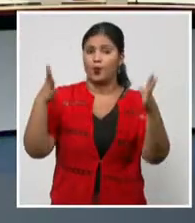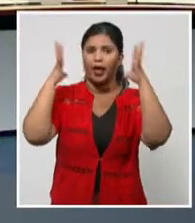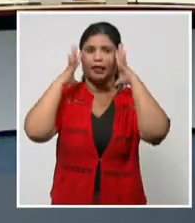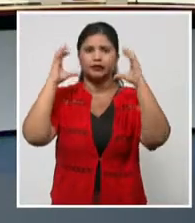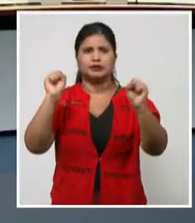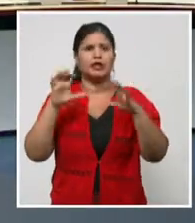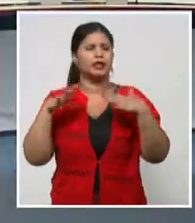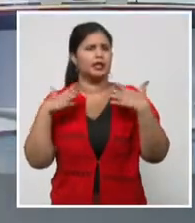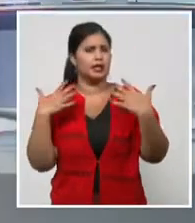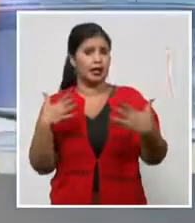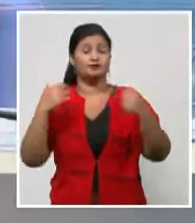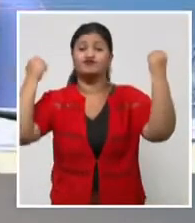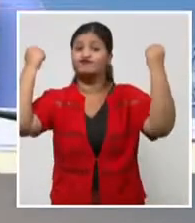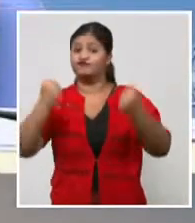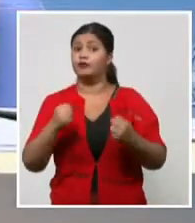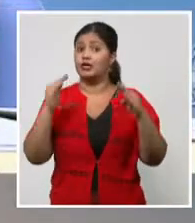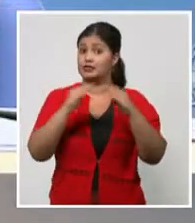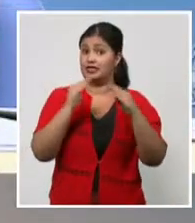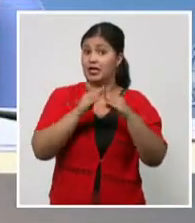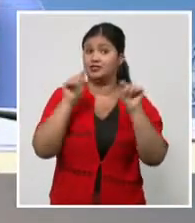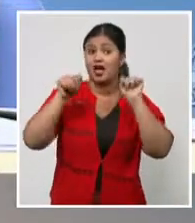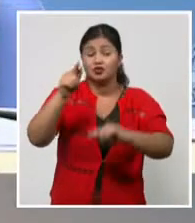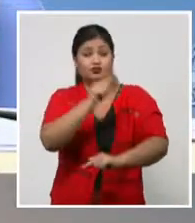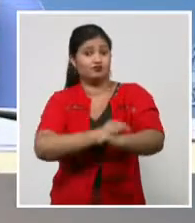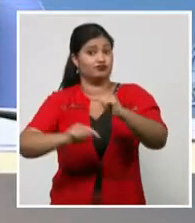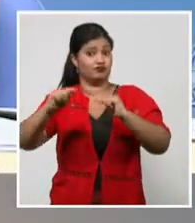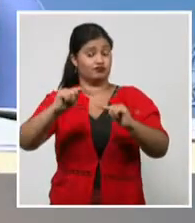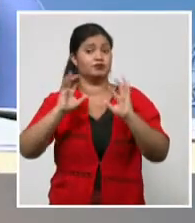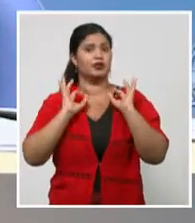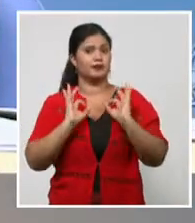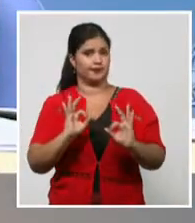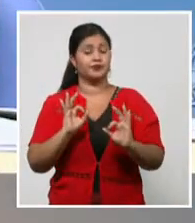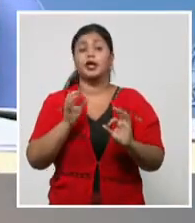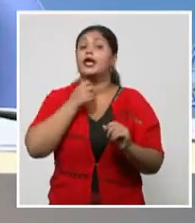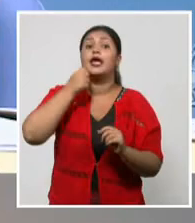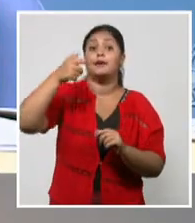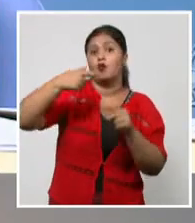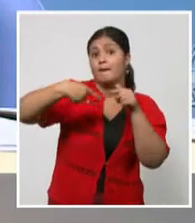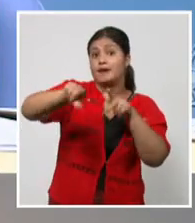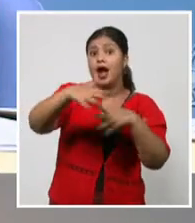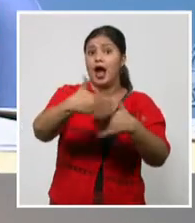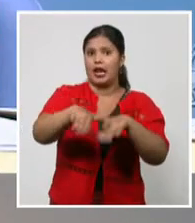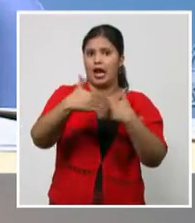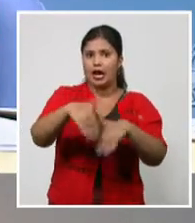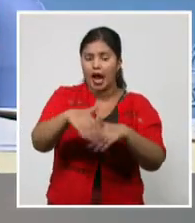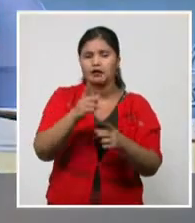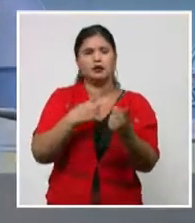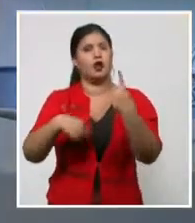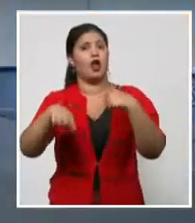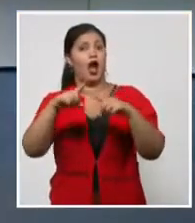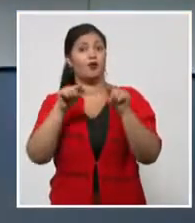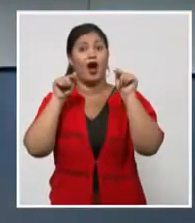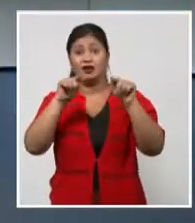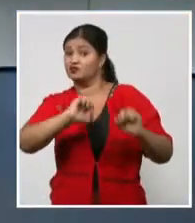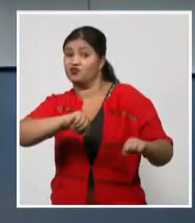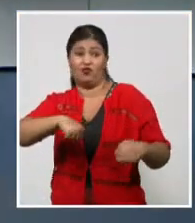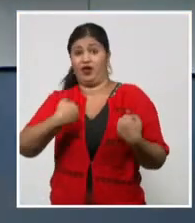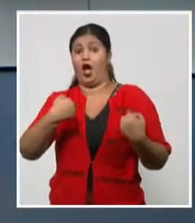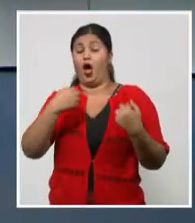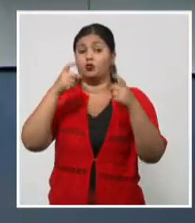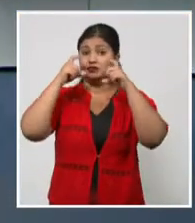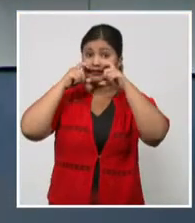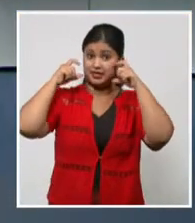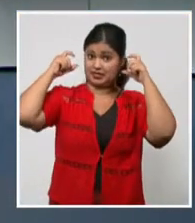en transporte público, resulta imprescindible usar la mascarilla y seguir las recomendaciones sanitarias. Además, insistió la